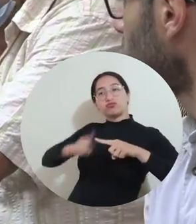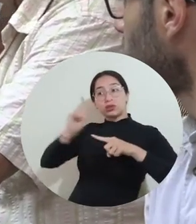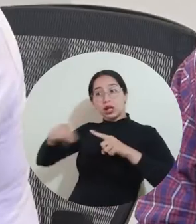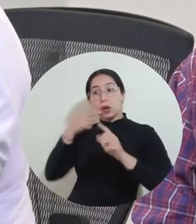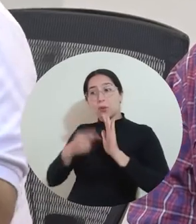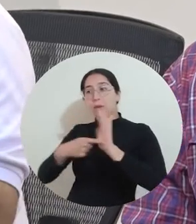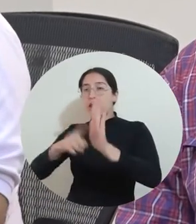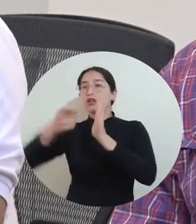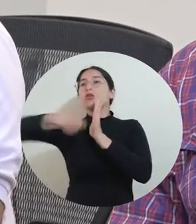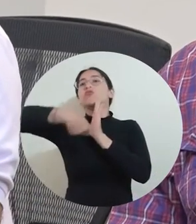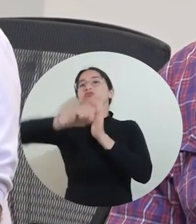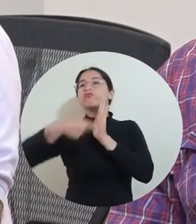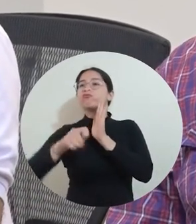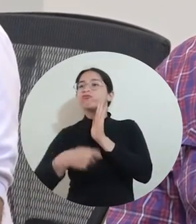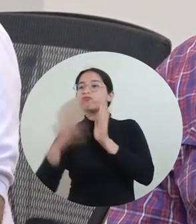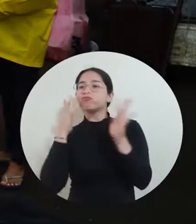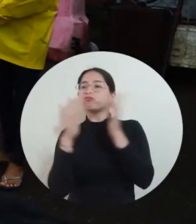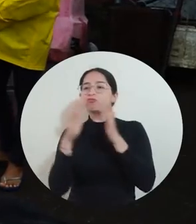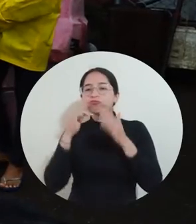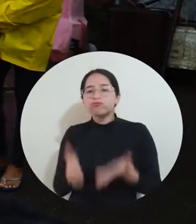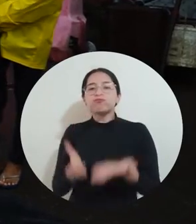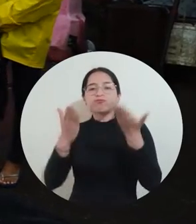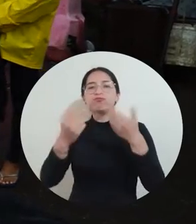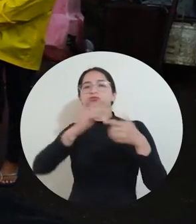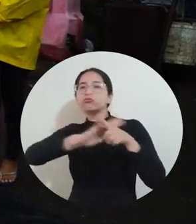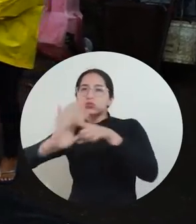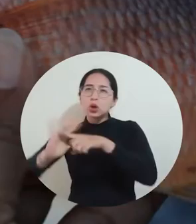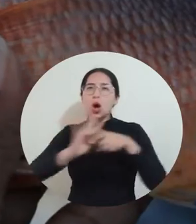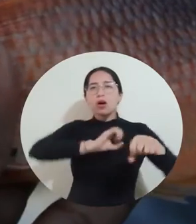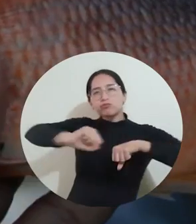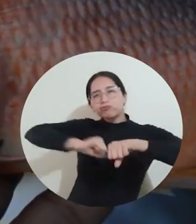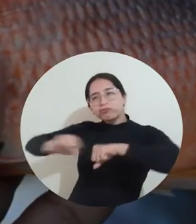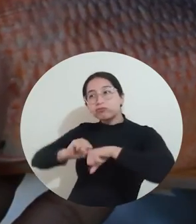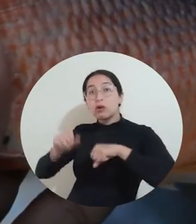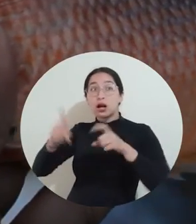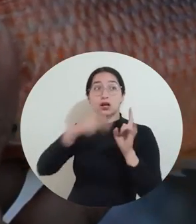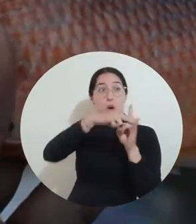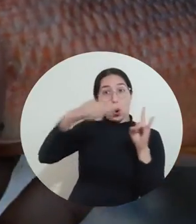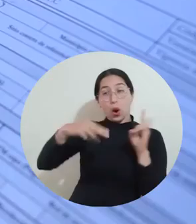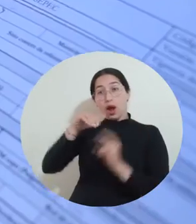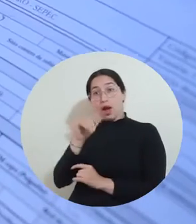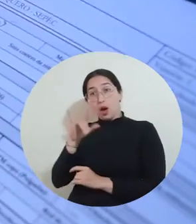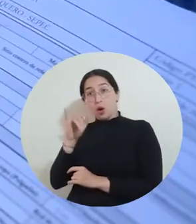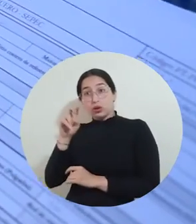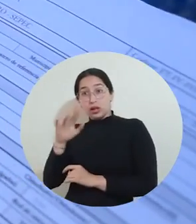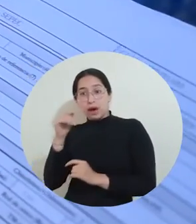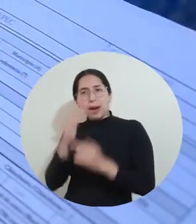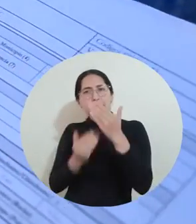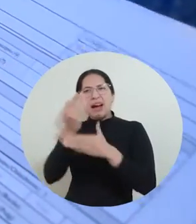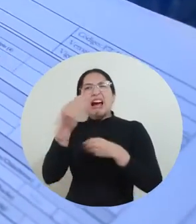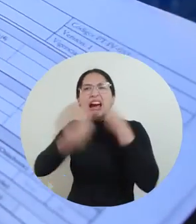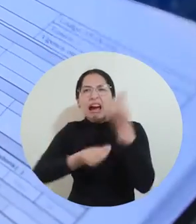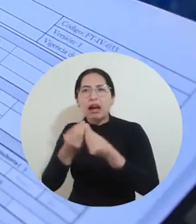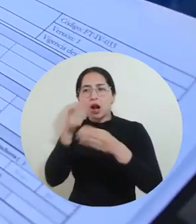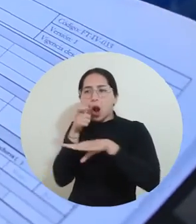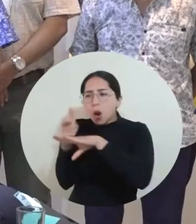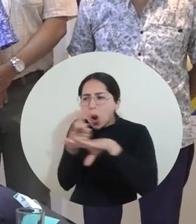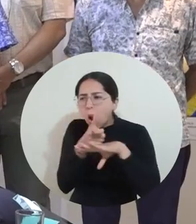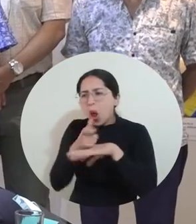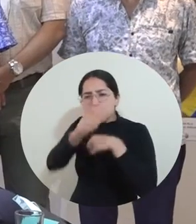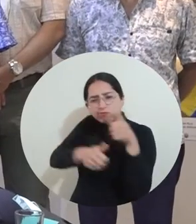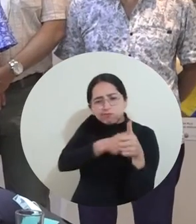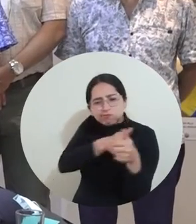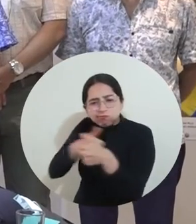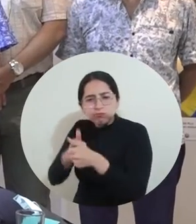a la implementación de las medidas elegidas por las comunidades de pescadores, a lo cual Unimagdalena y AUNAP harán seguimiento y monitoreo para